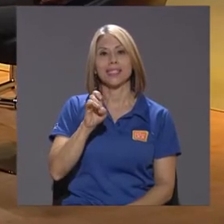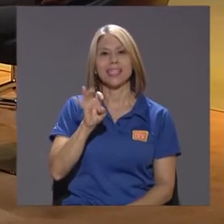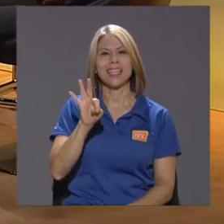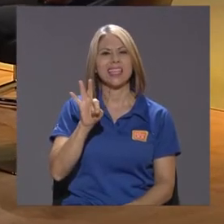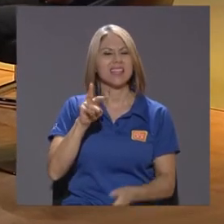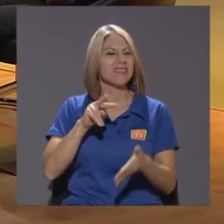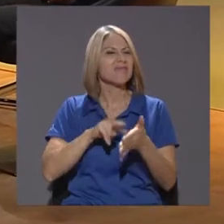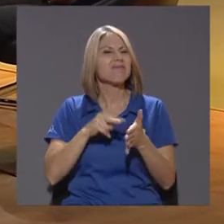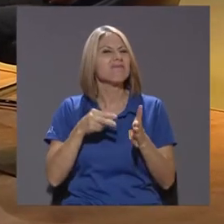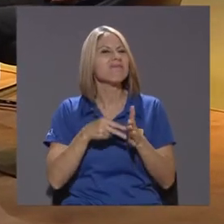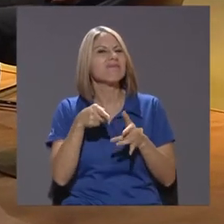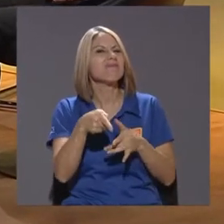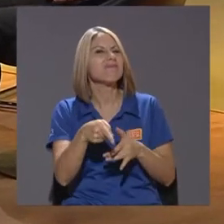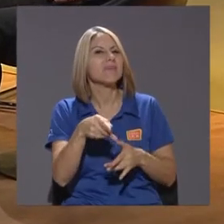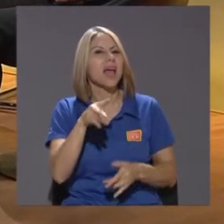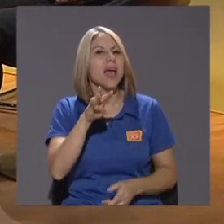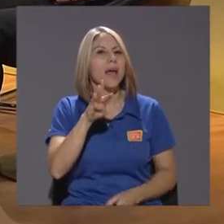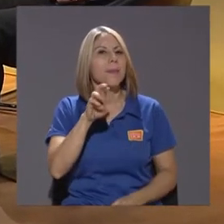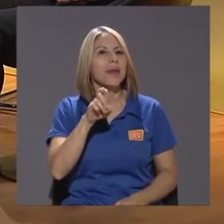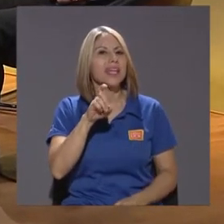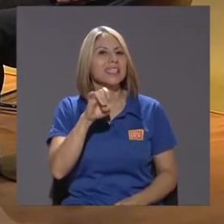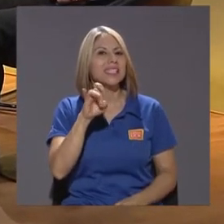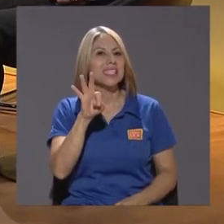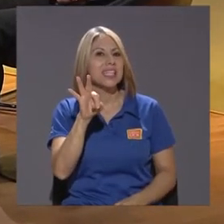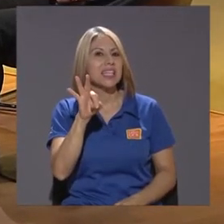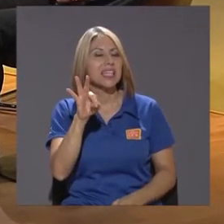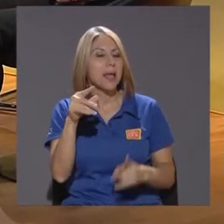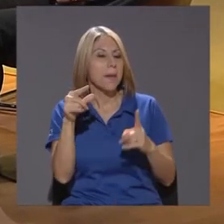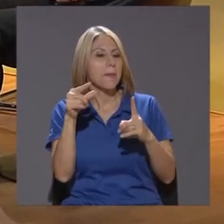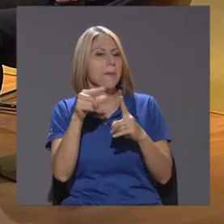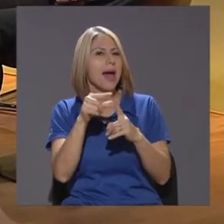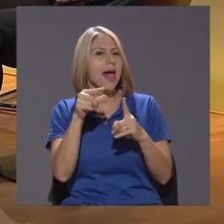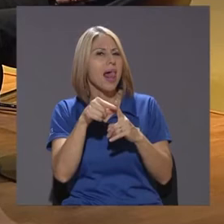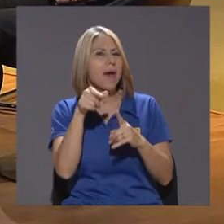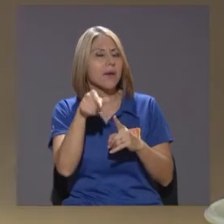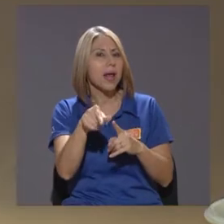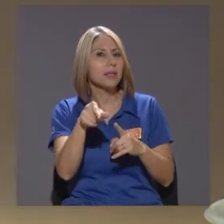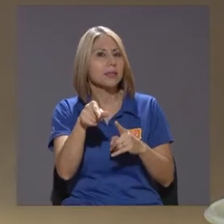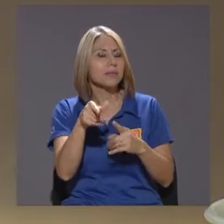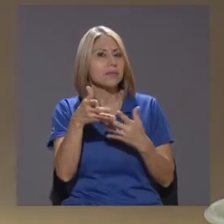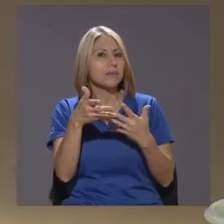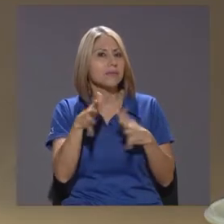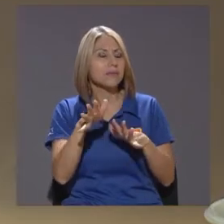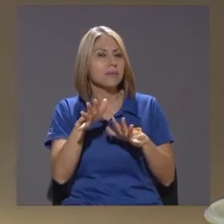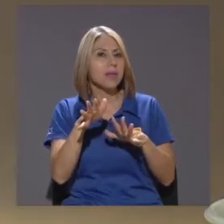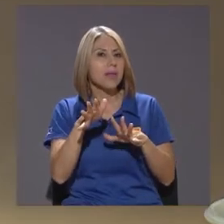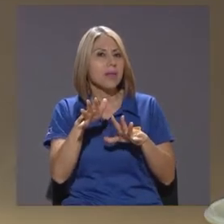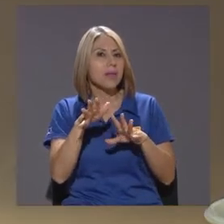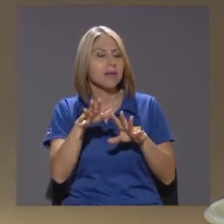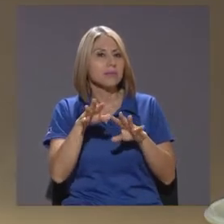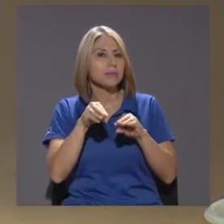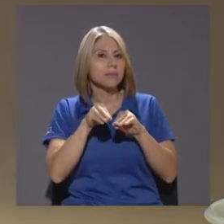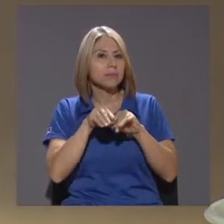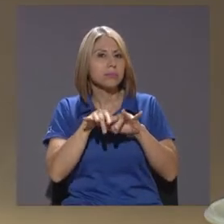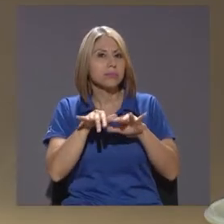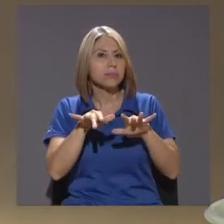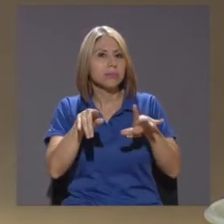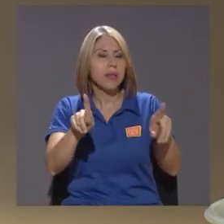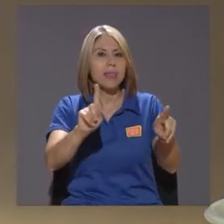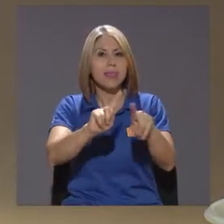quiere decir Brexit Porque la palabra se ha vuelto En titulares de